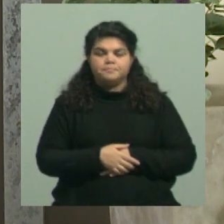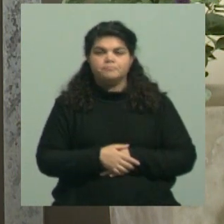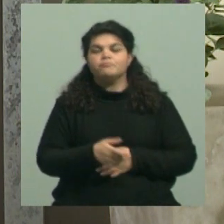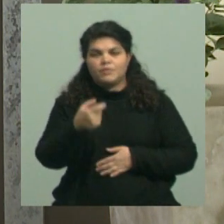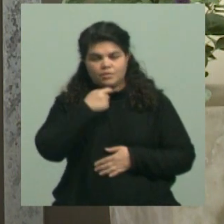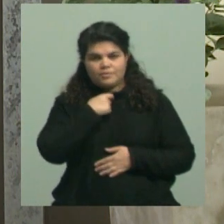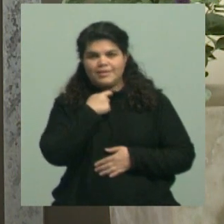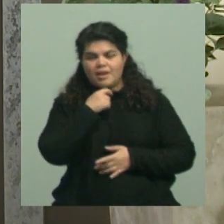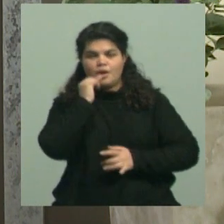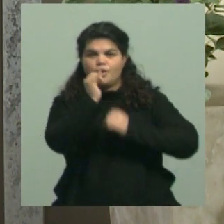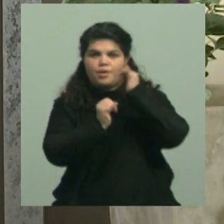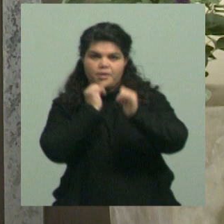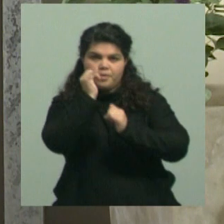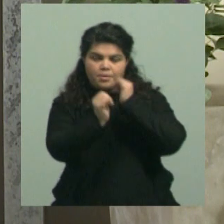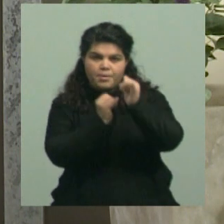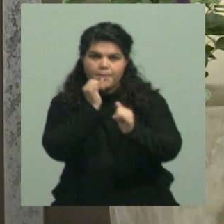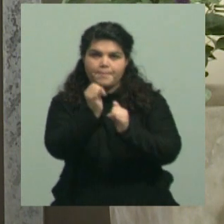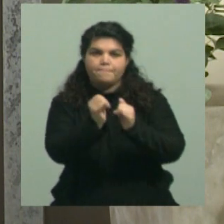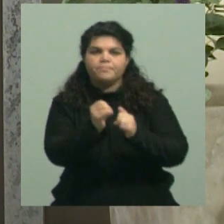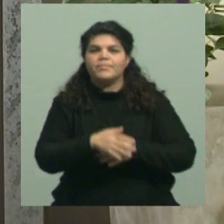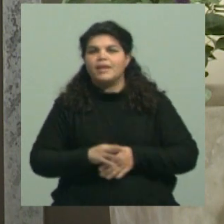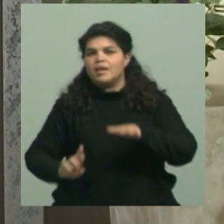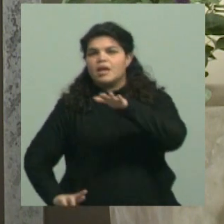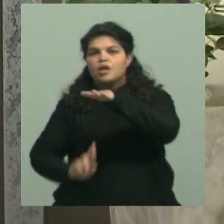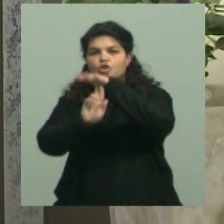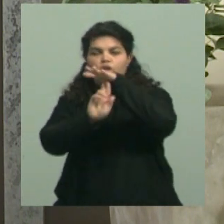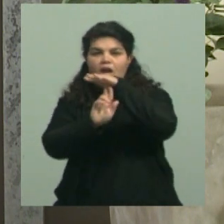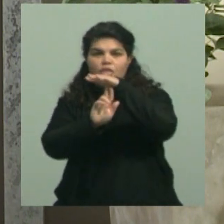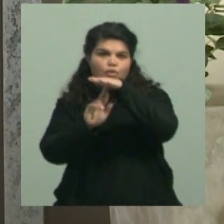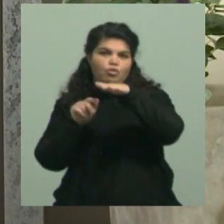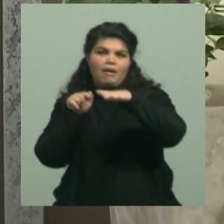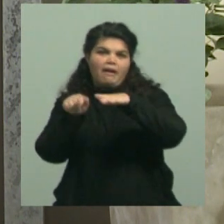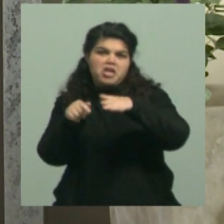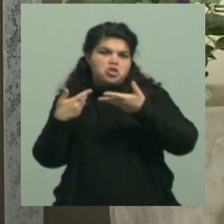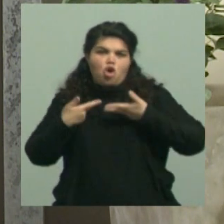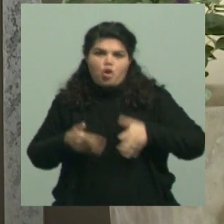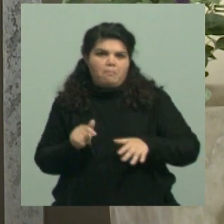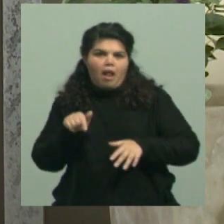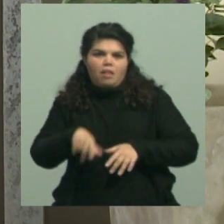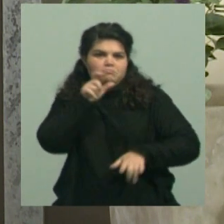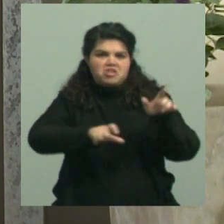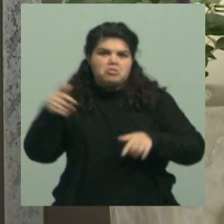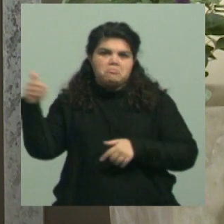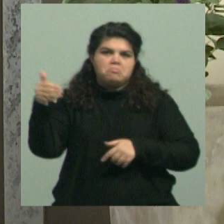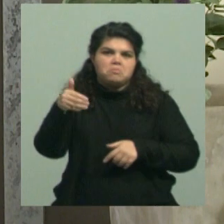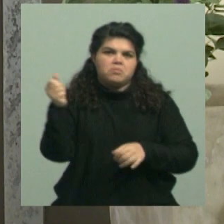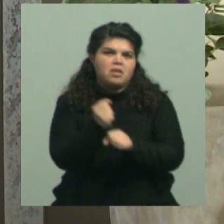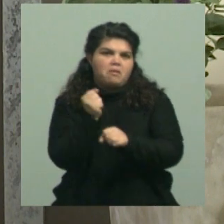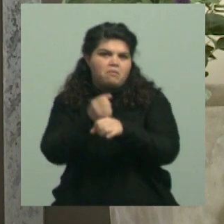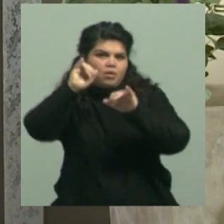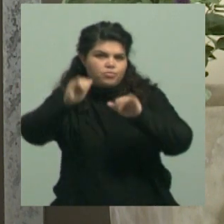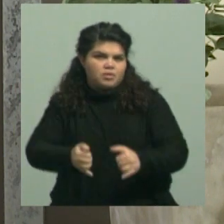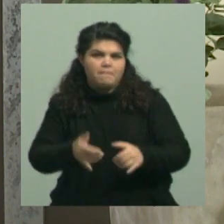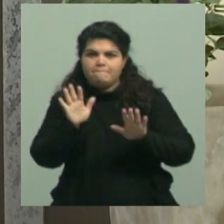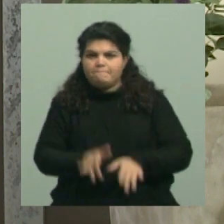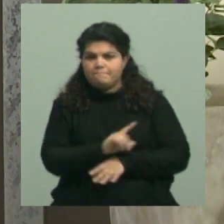destacar es en el caso del rectorado la actividad fue prácticamente normal hoy a la mañana. Rectora,